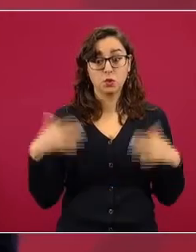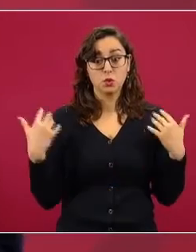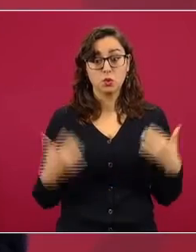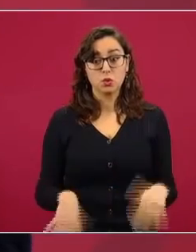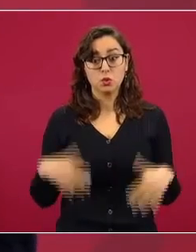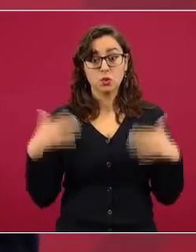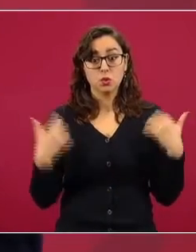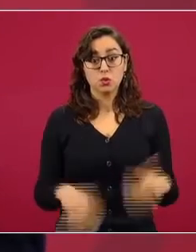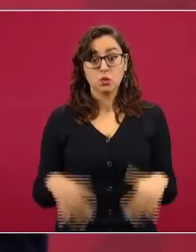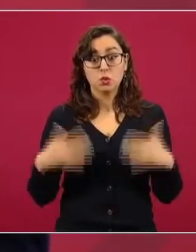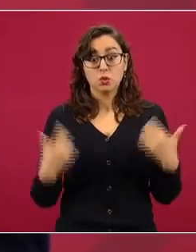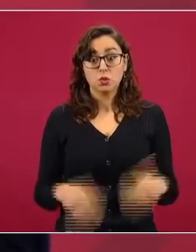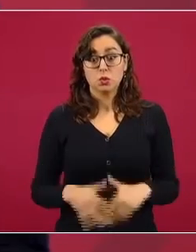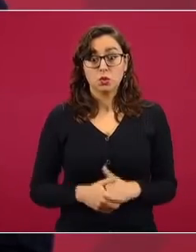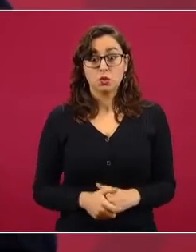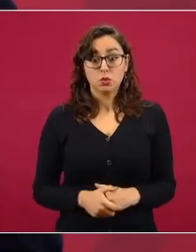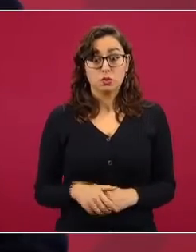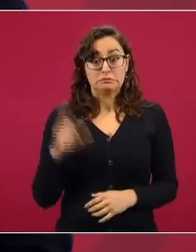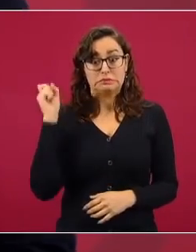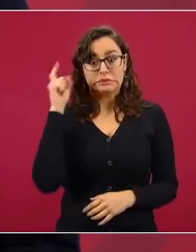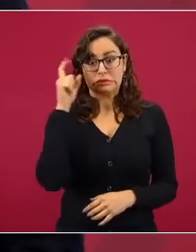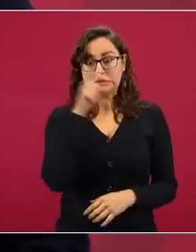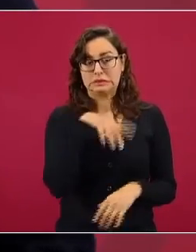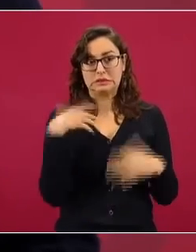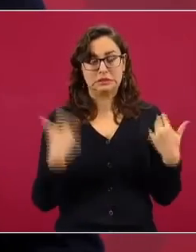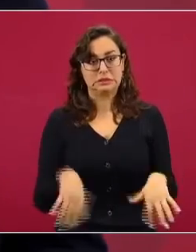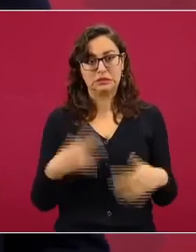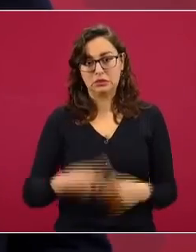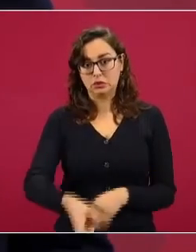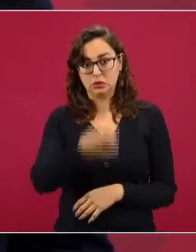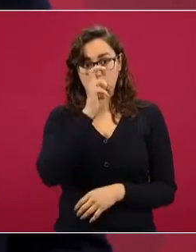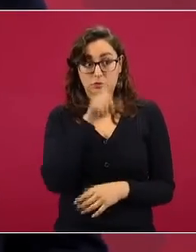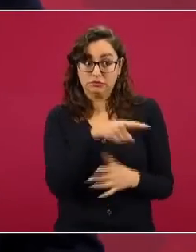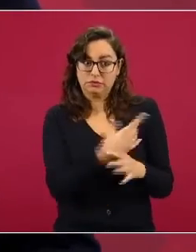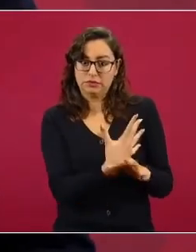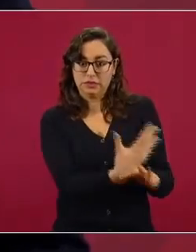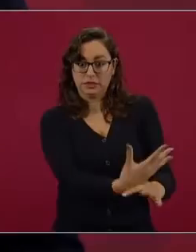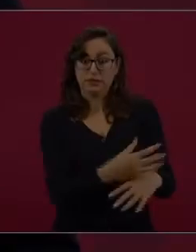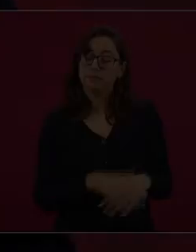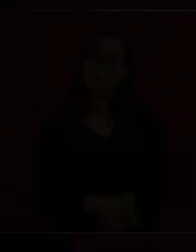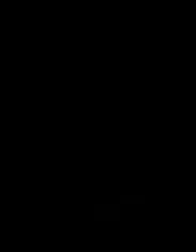pero hasta ahí la vamos a dejar porque ya nos vamos vamos al monumento de la revolución si no ya no llegamos